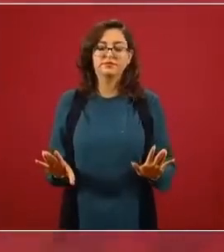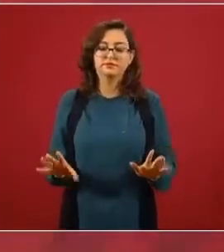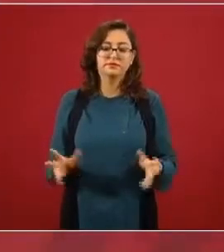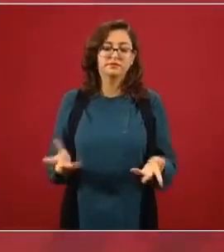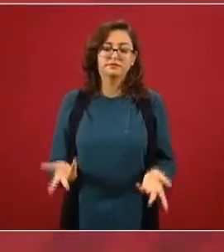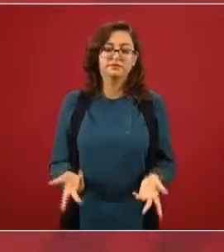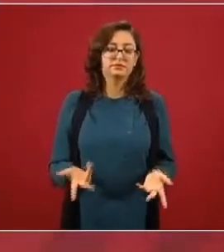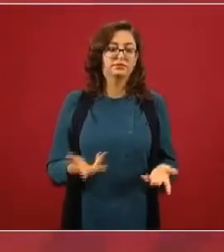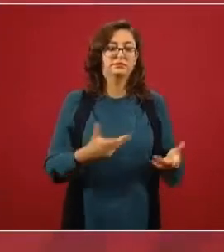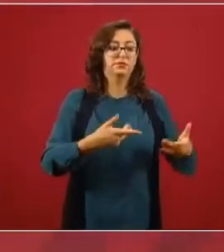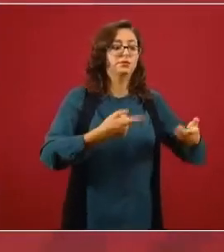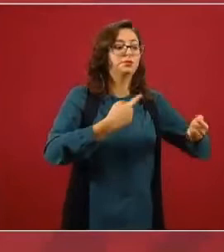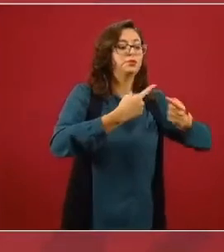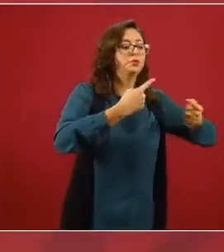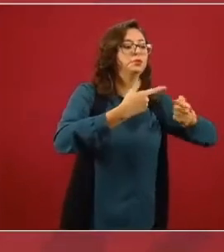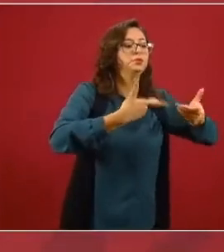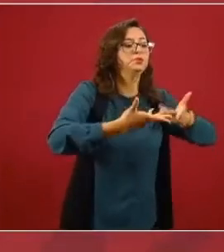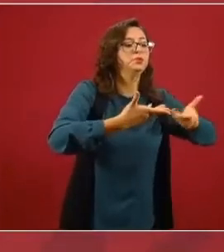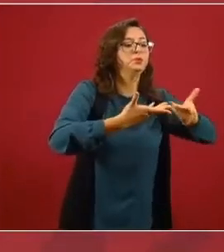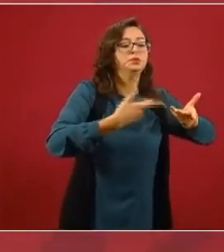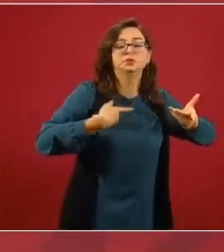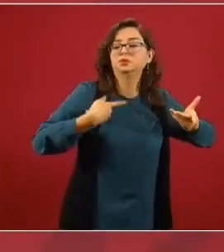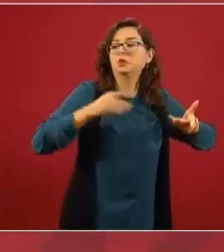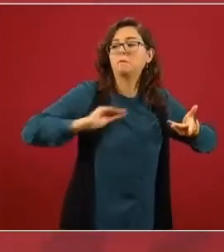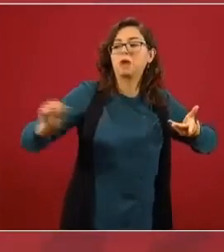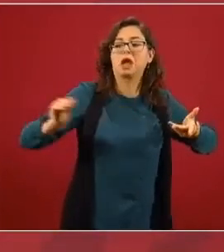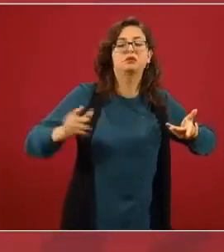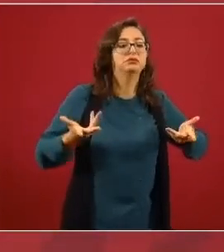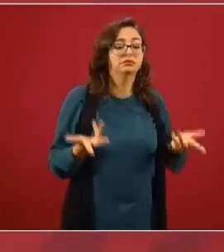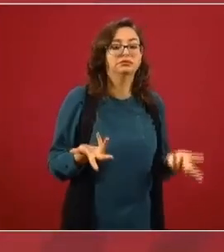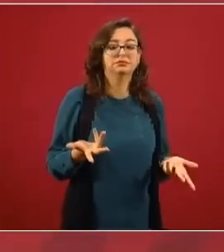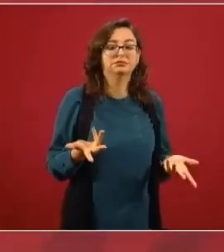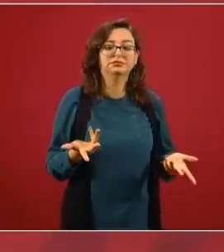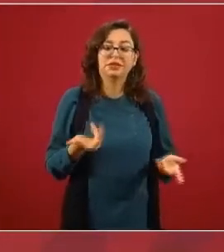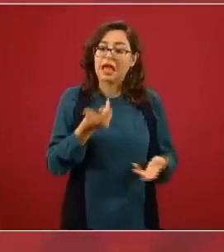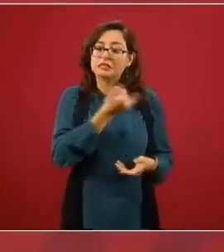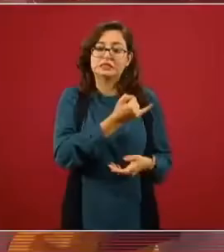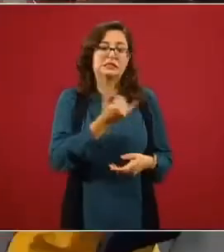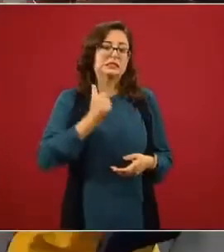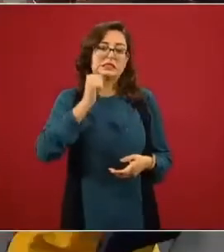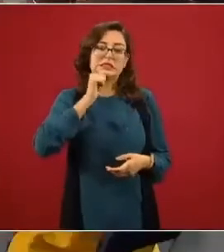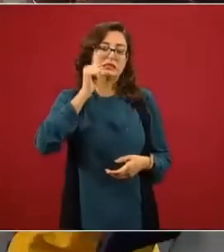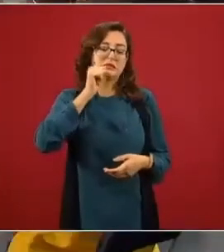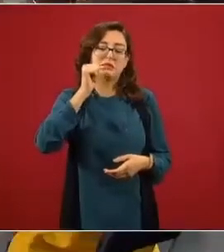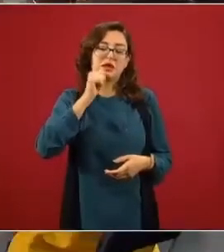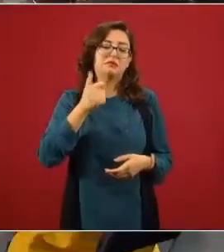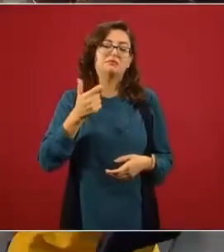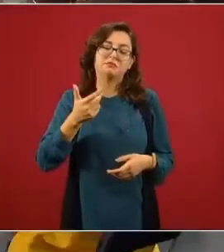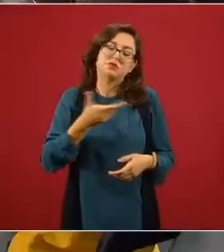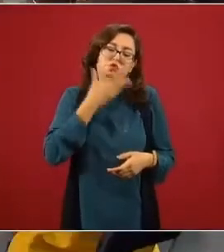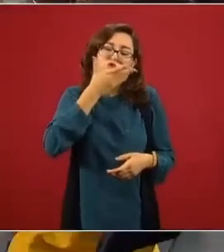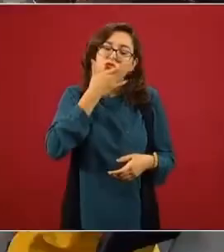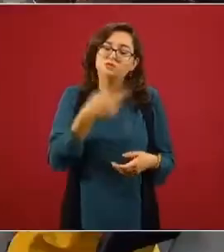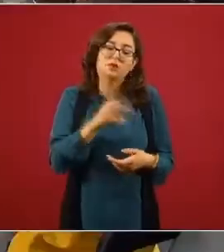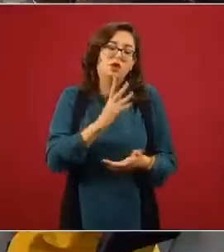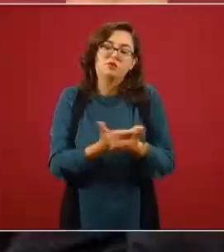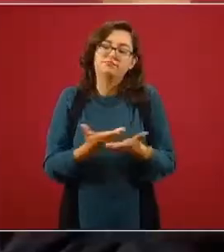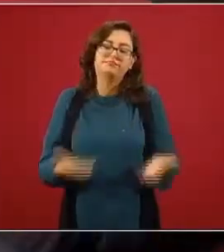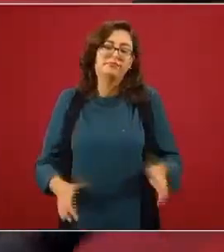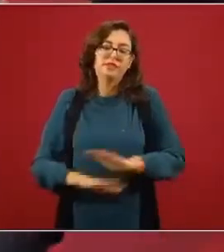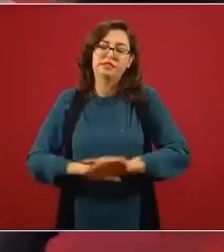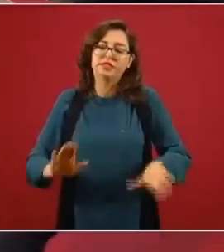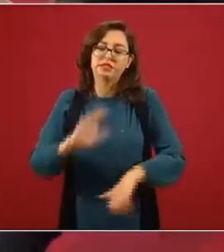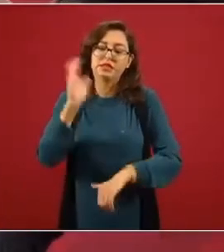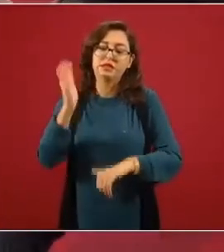arreglarlo todo arriba sin tomar en cuenta a la gente. Entonces, que eso ya se terminó. Pero sí